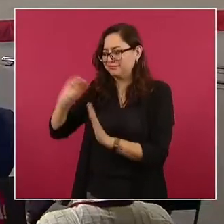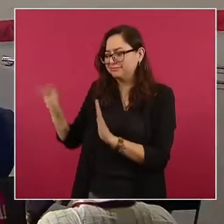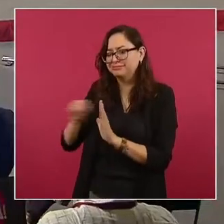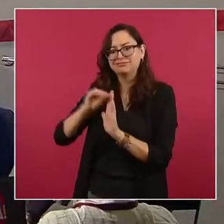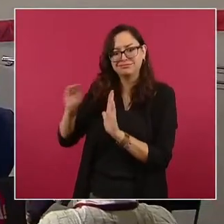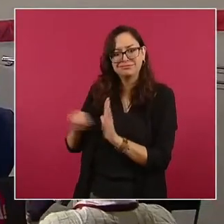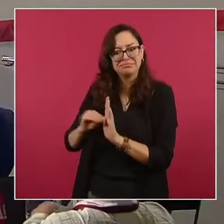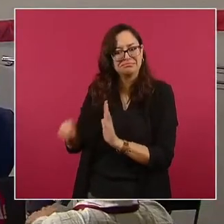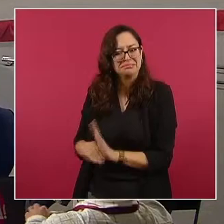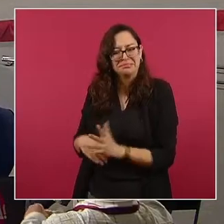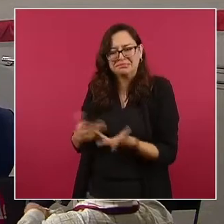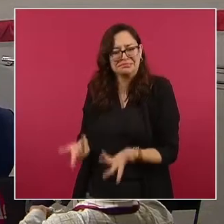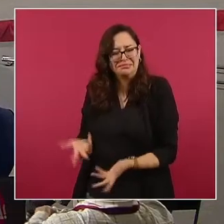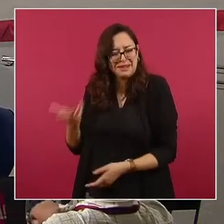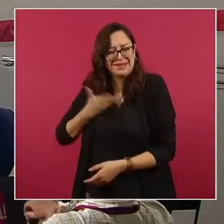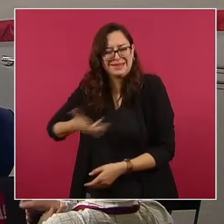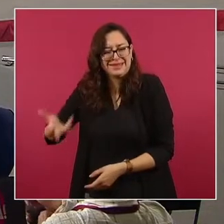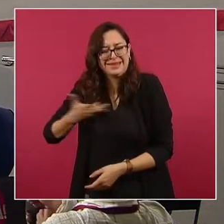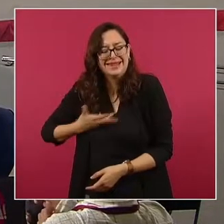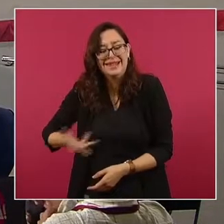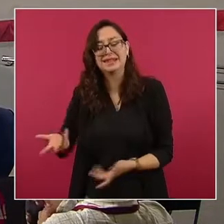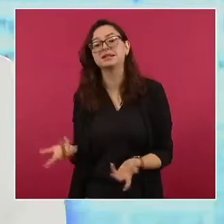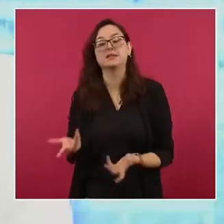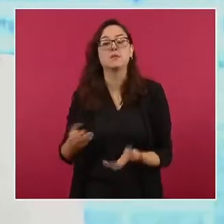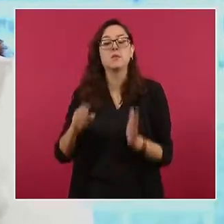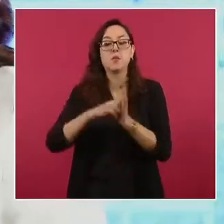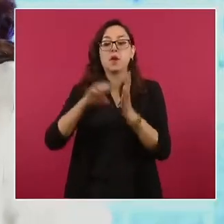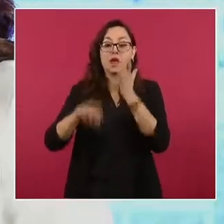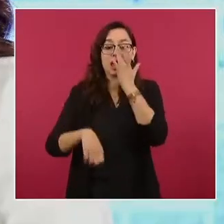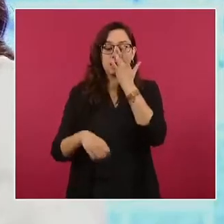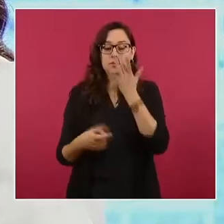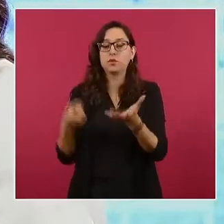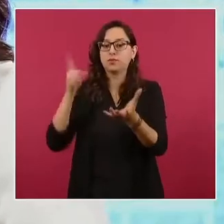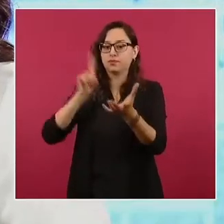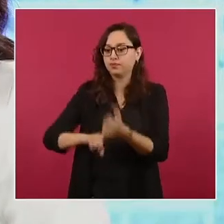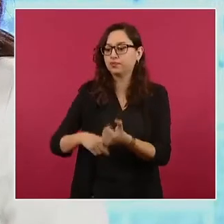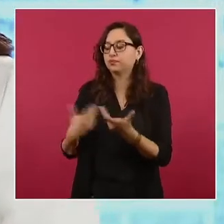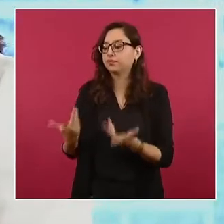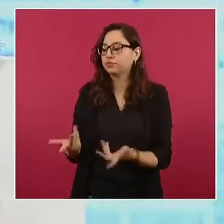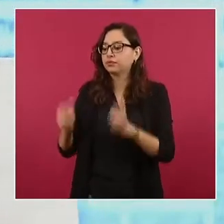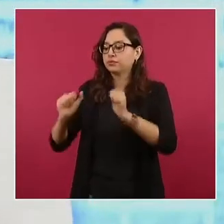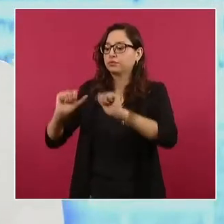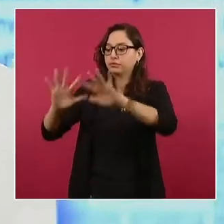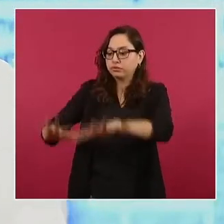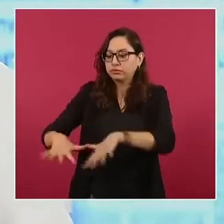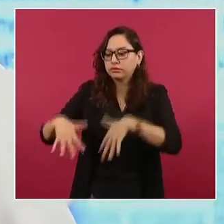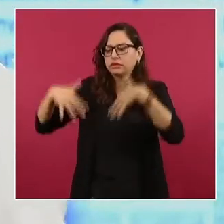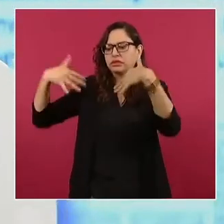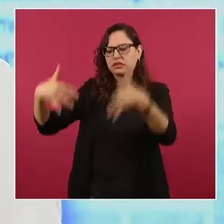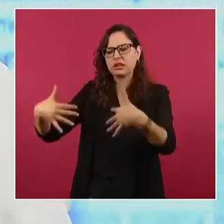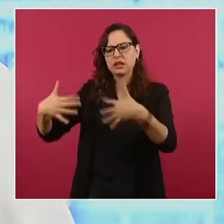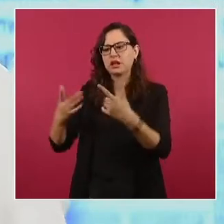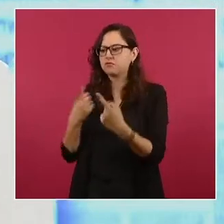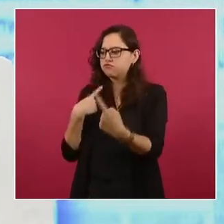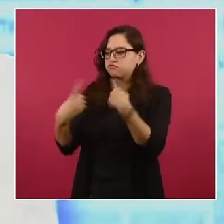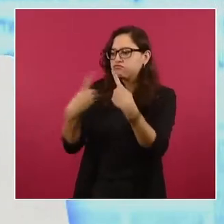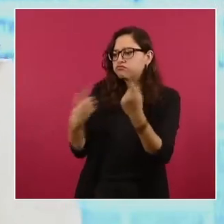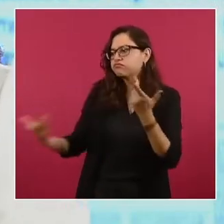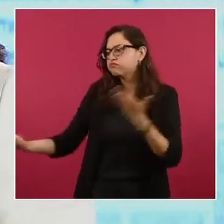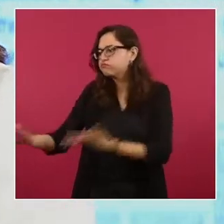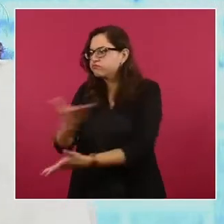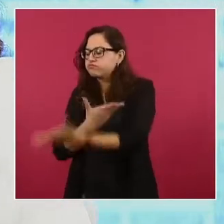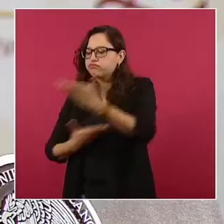programas conciben la asamblea como una estrategia didáctica que posibilita y